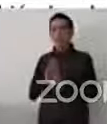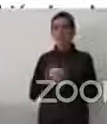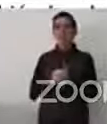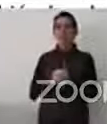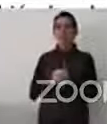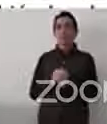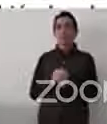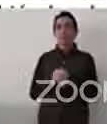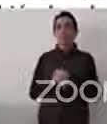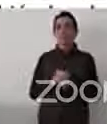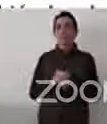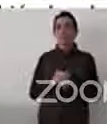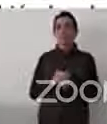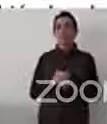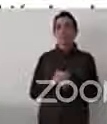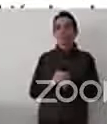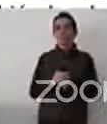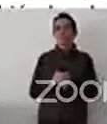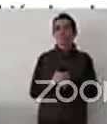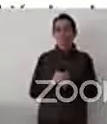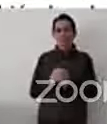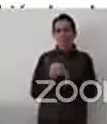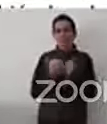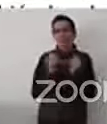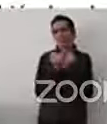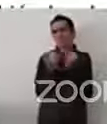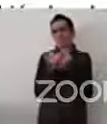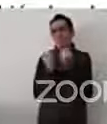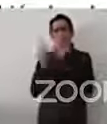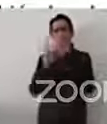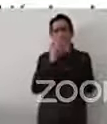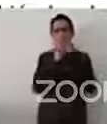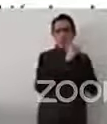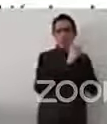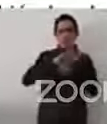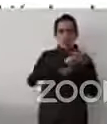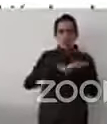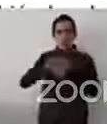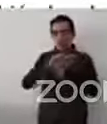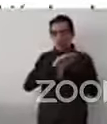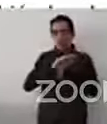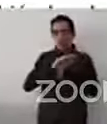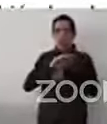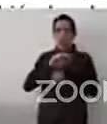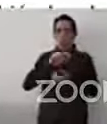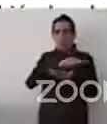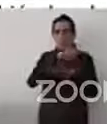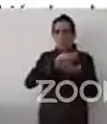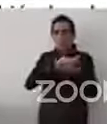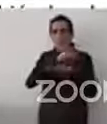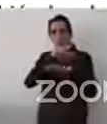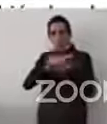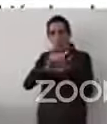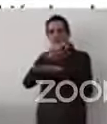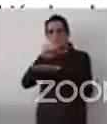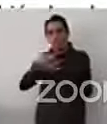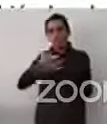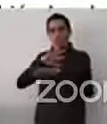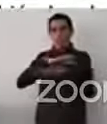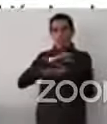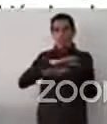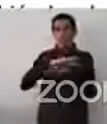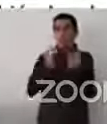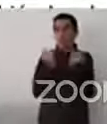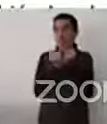Y así puedo mencionar otros países de la región, incluido México, que el Instituto Nacional de Pueblos Indígenas